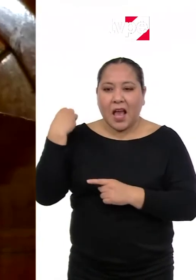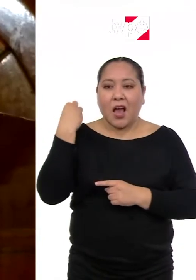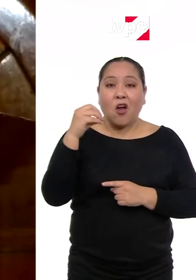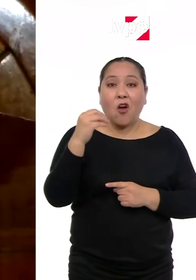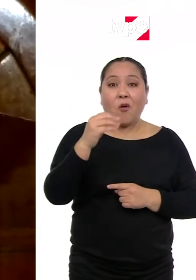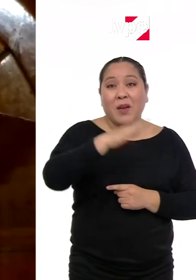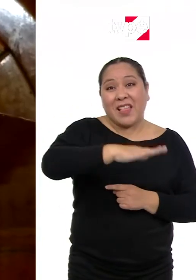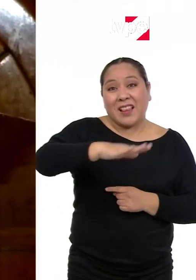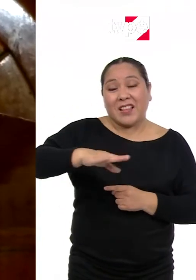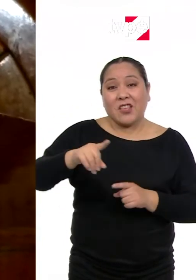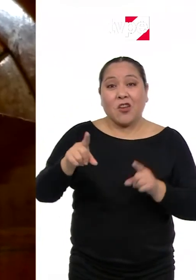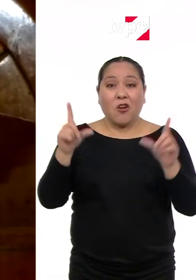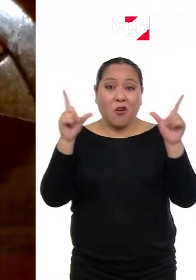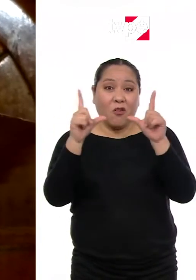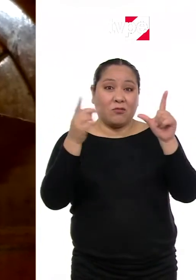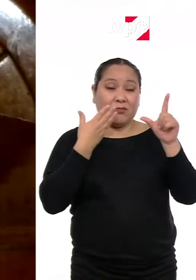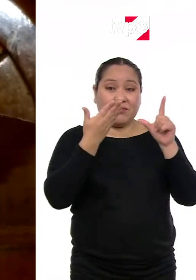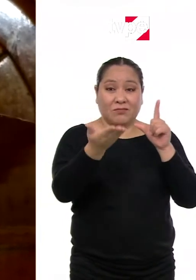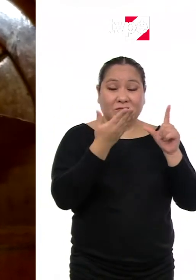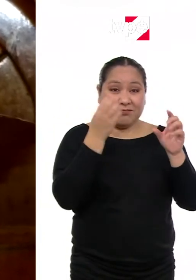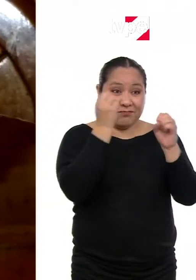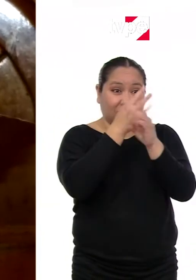a través de las pantallas.